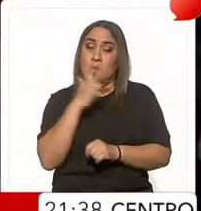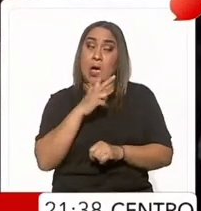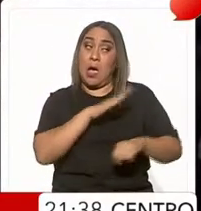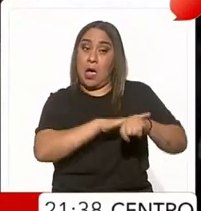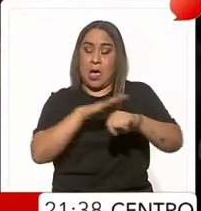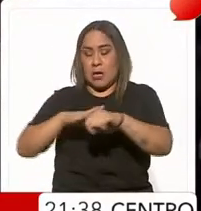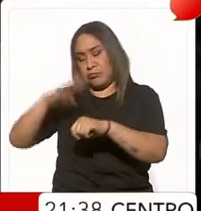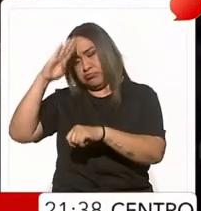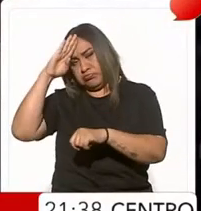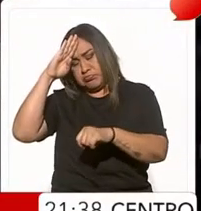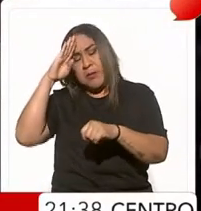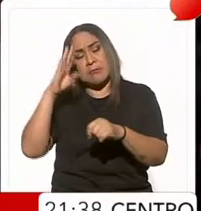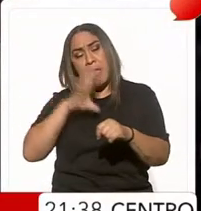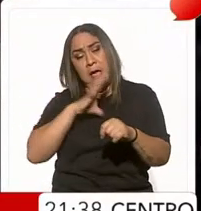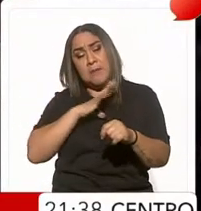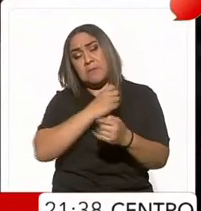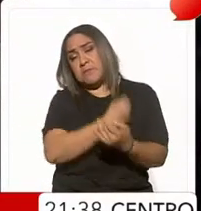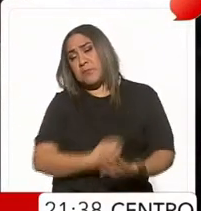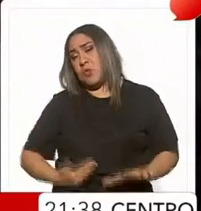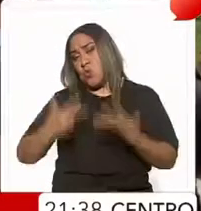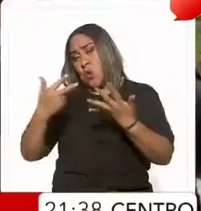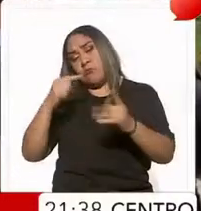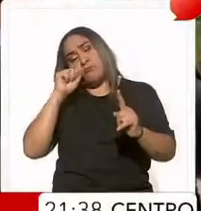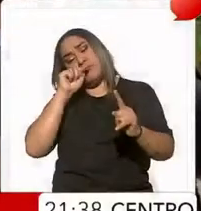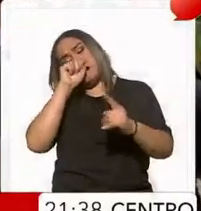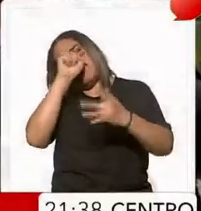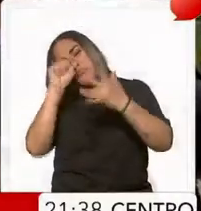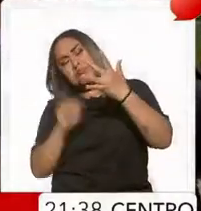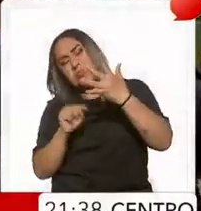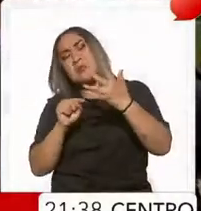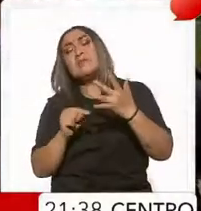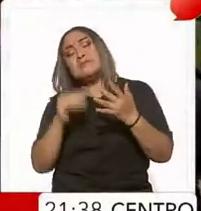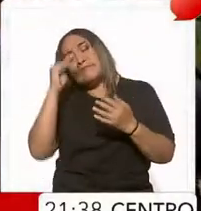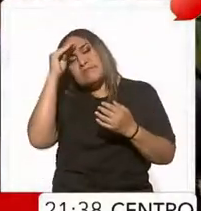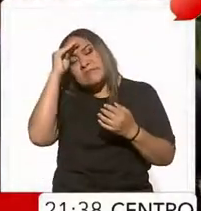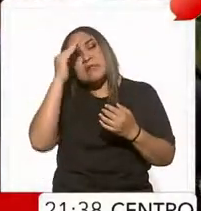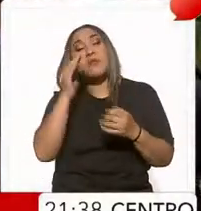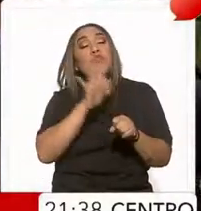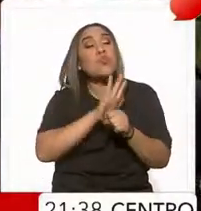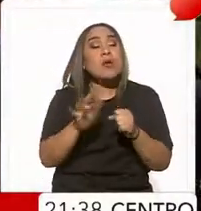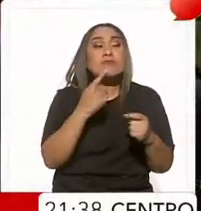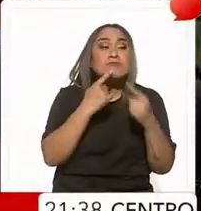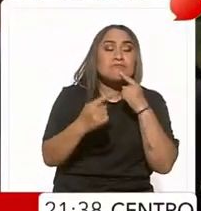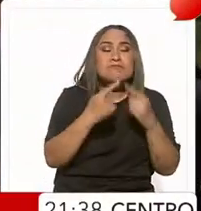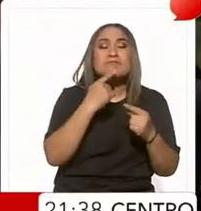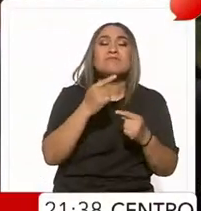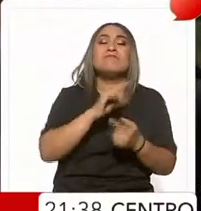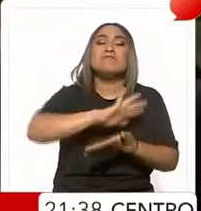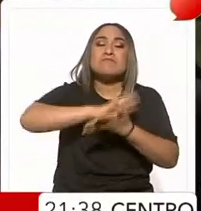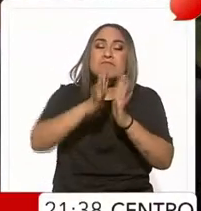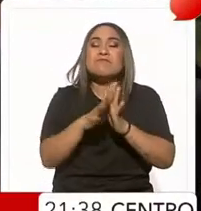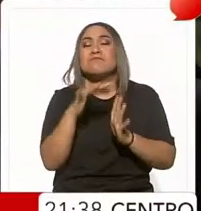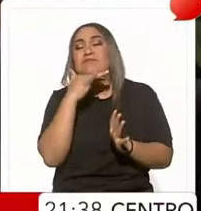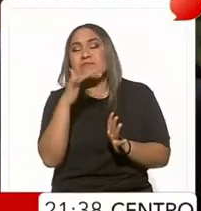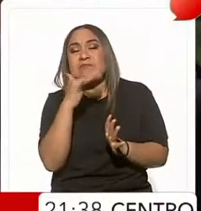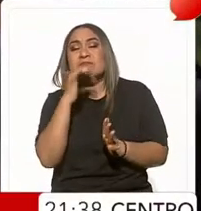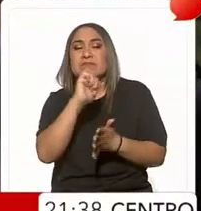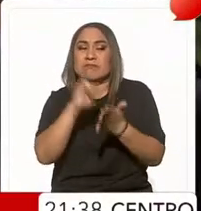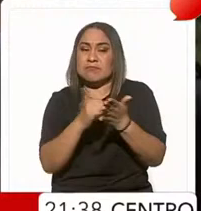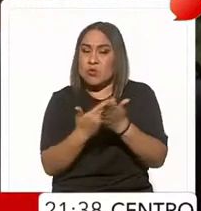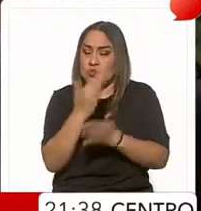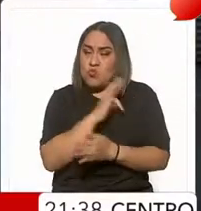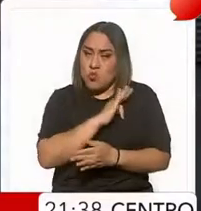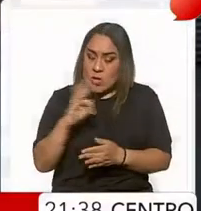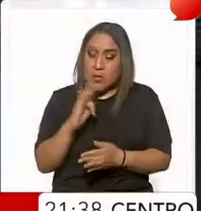estrategia, compuesta por ocho ejes, busca homologar los criterios de persecución de delito de corrupción a nivel nacional, con ello